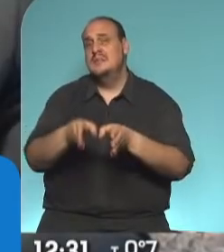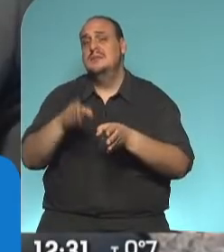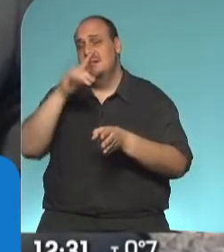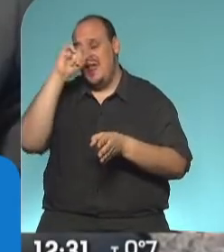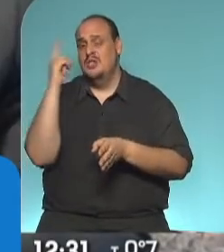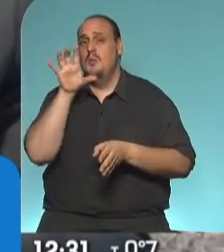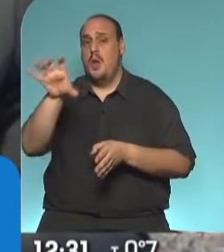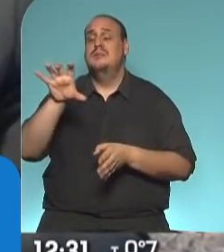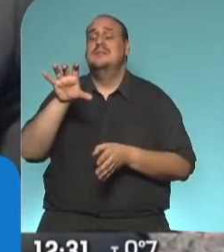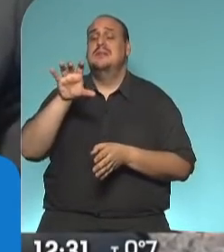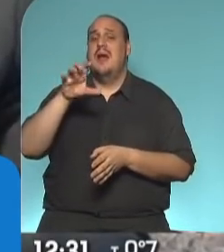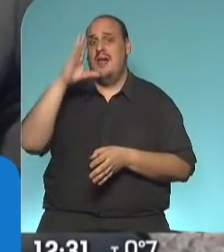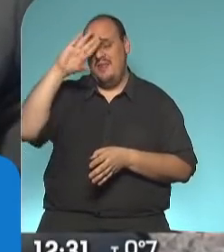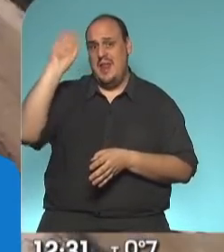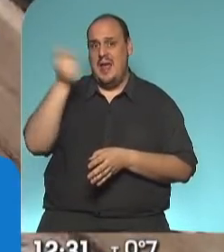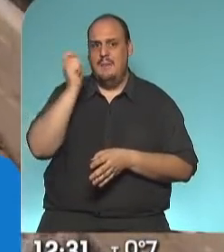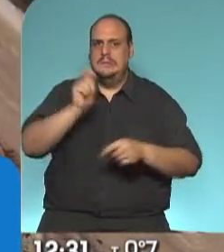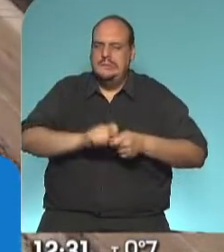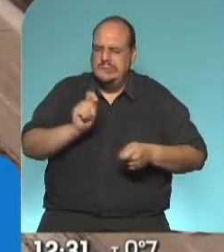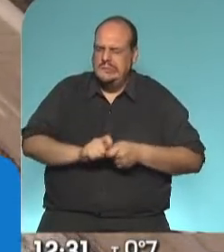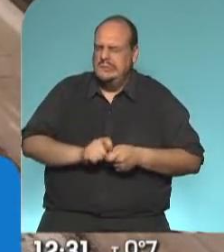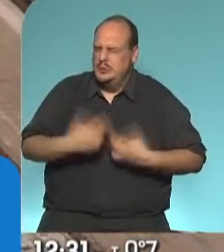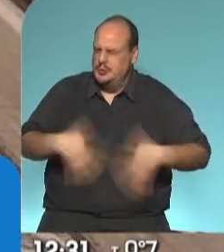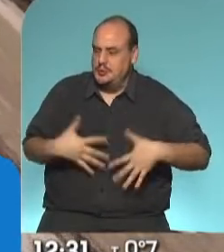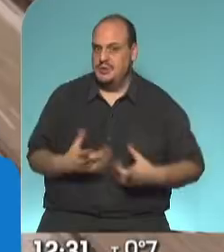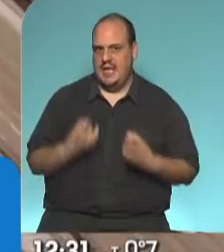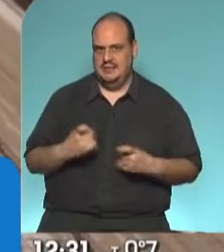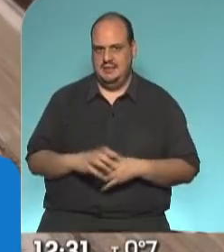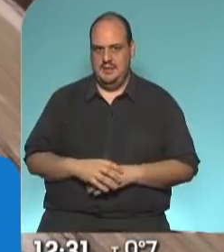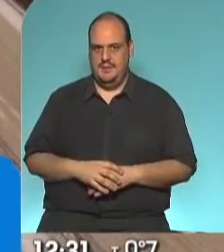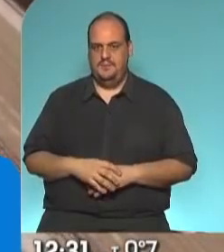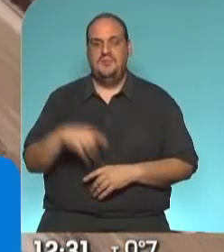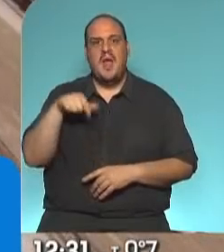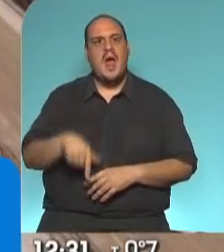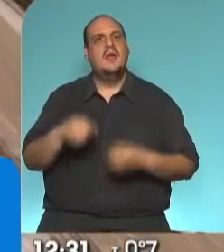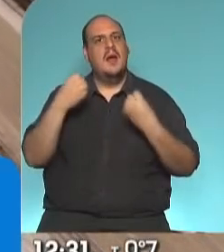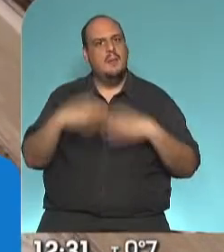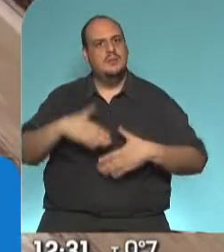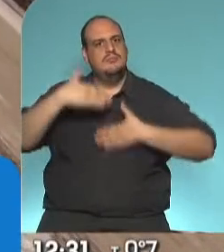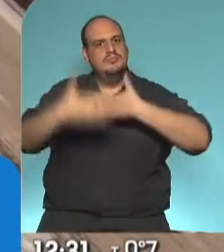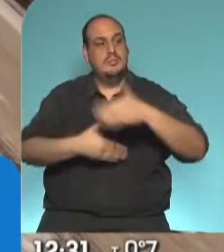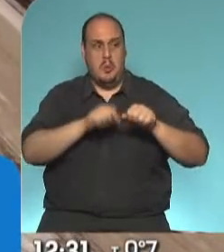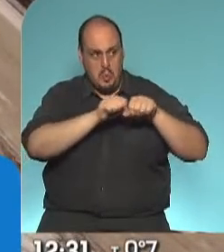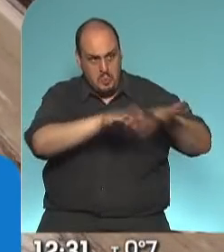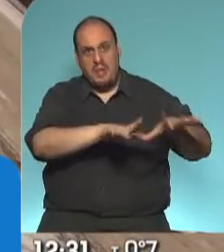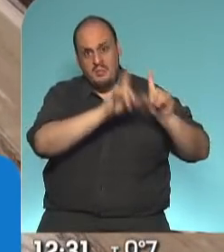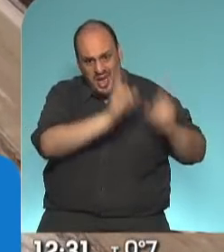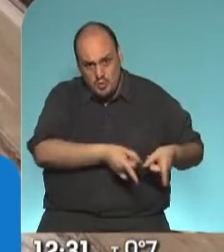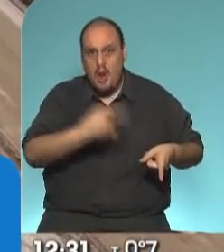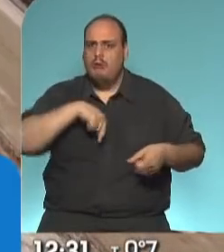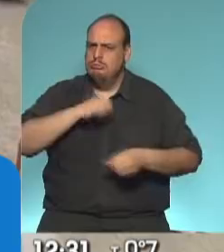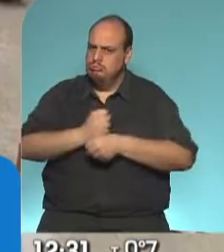necesitaban una intervención profunda. Y fue así que empezamos a desarrollar, a pesar de la pandemia seguimos trabajando